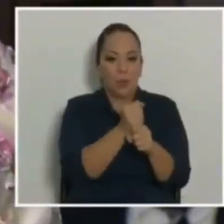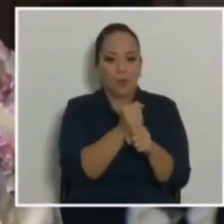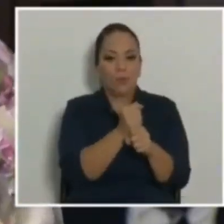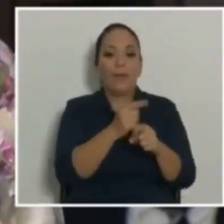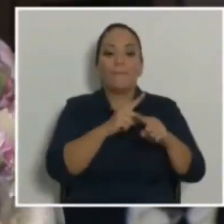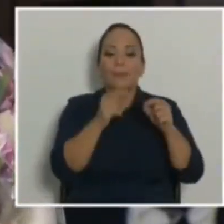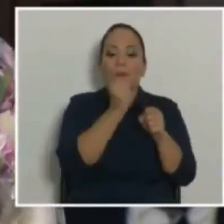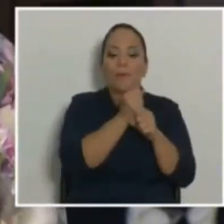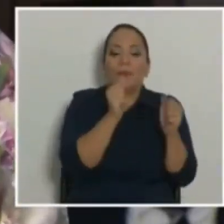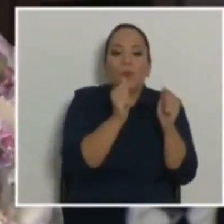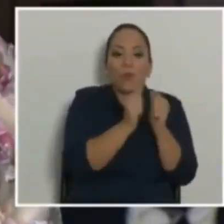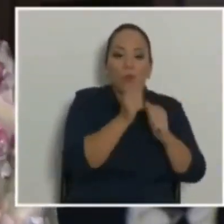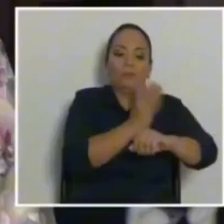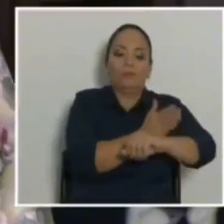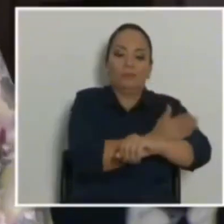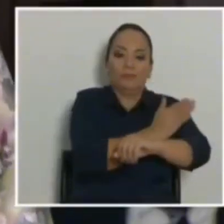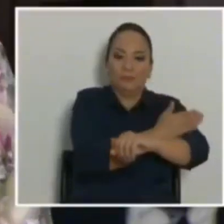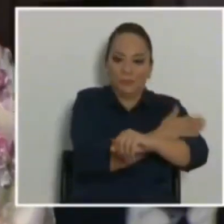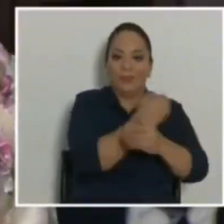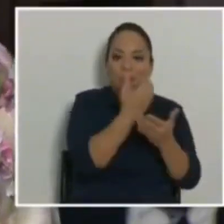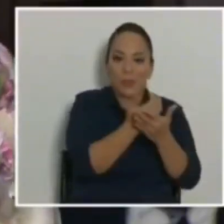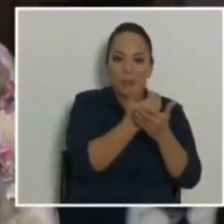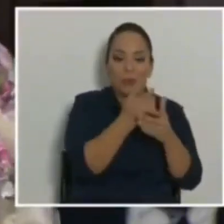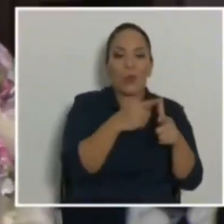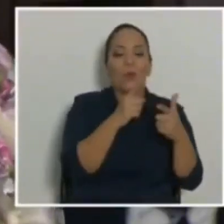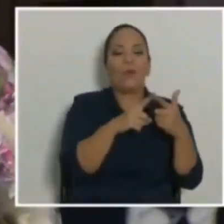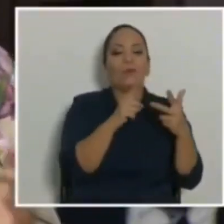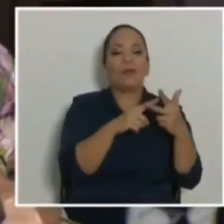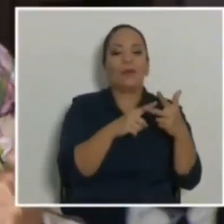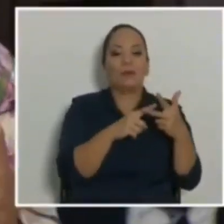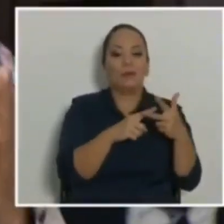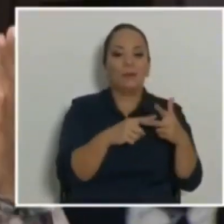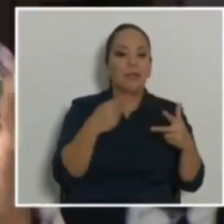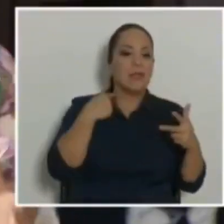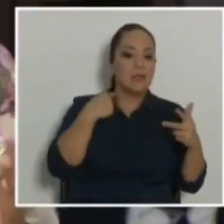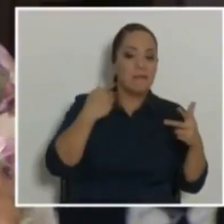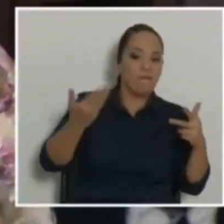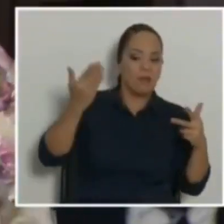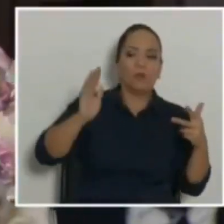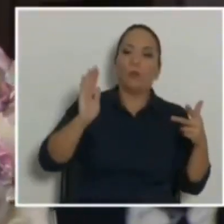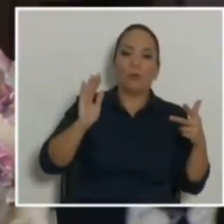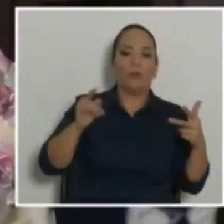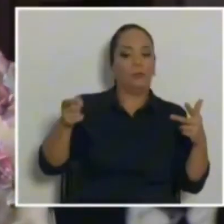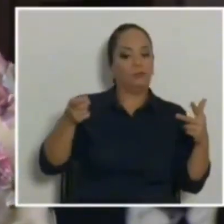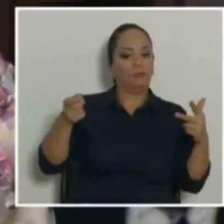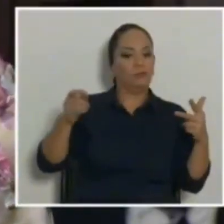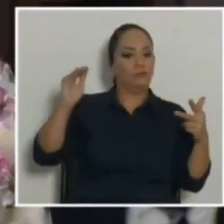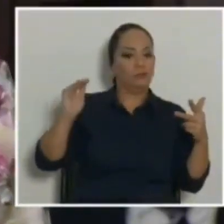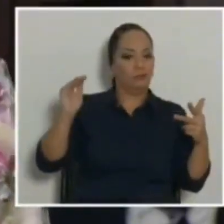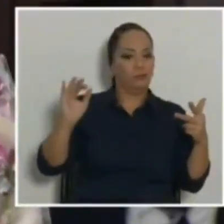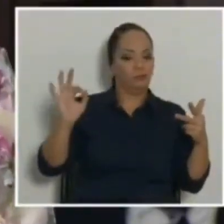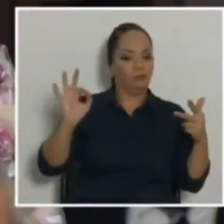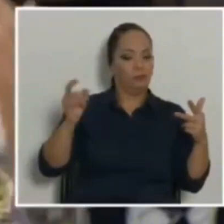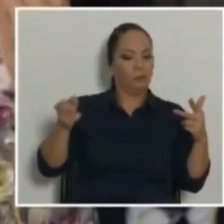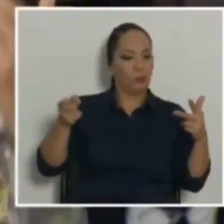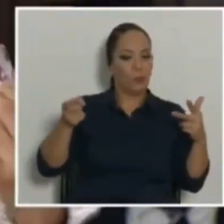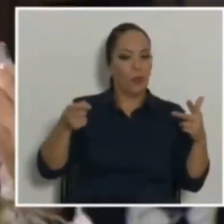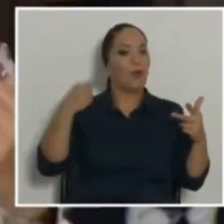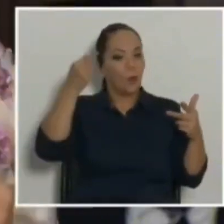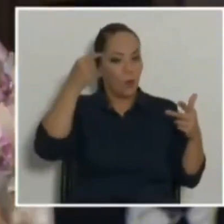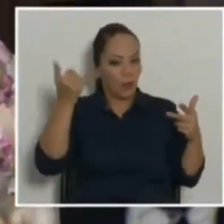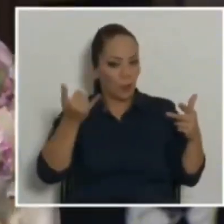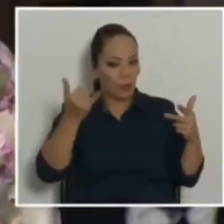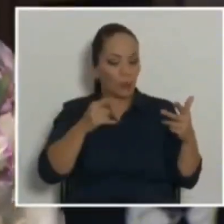crecimiento económico, de una inflación que ha sido muy controlada a lo largo de esta administración, de